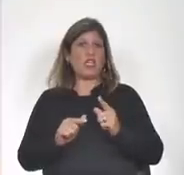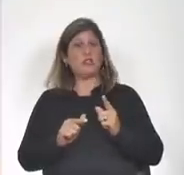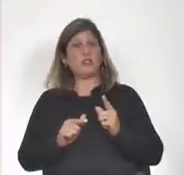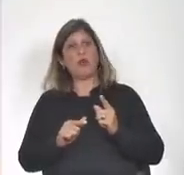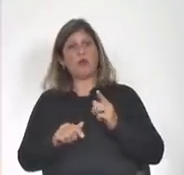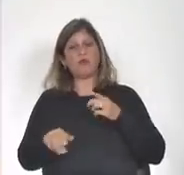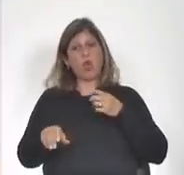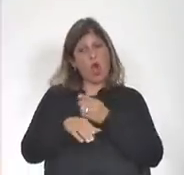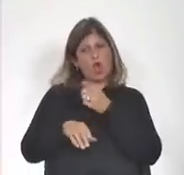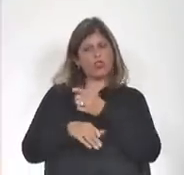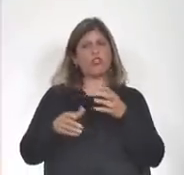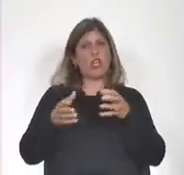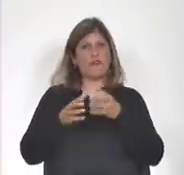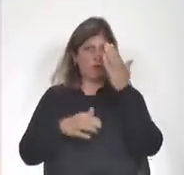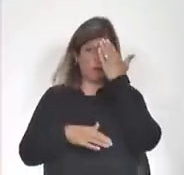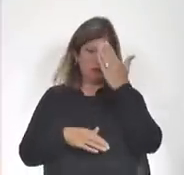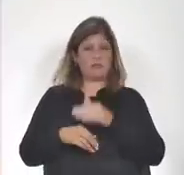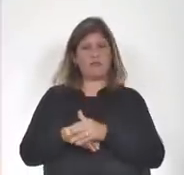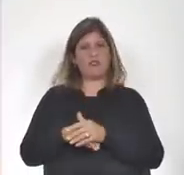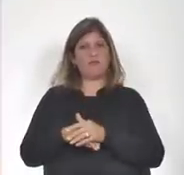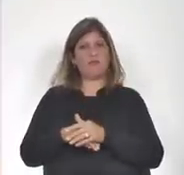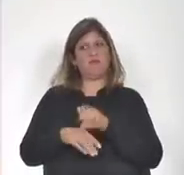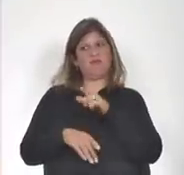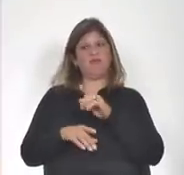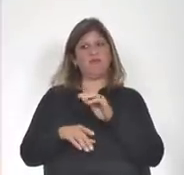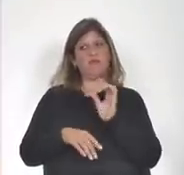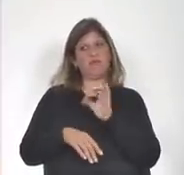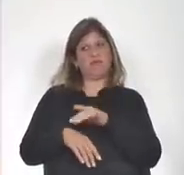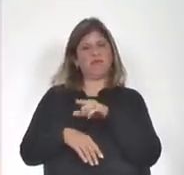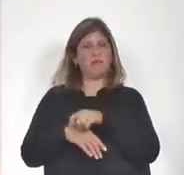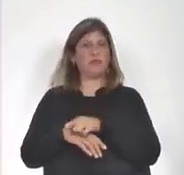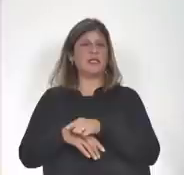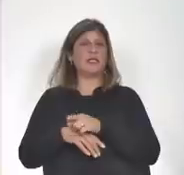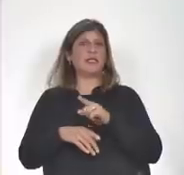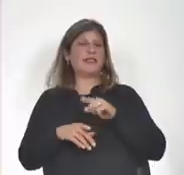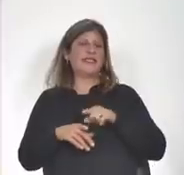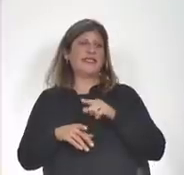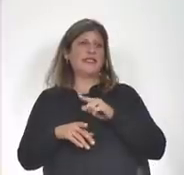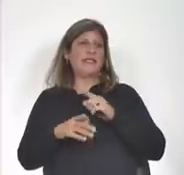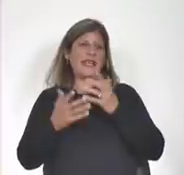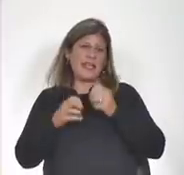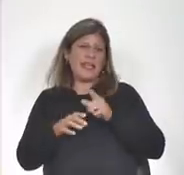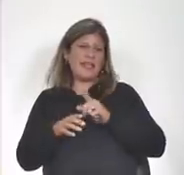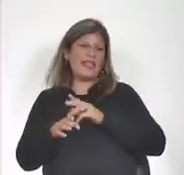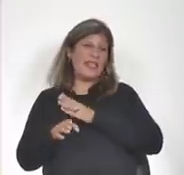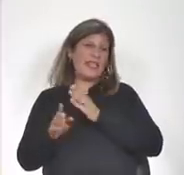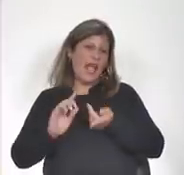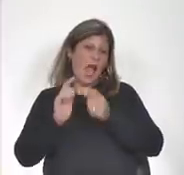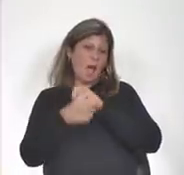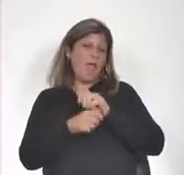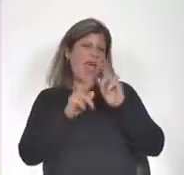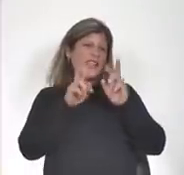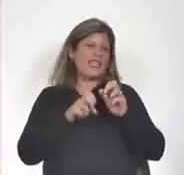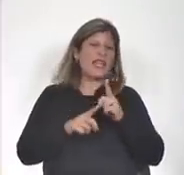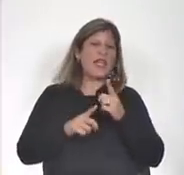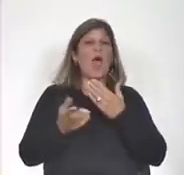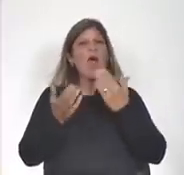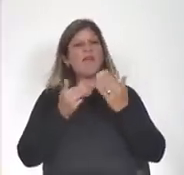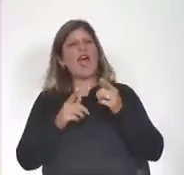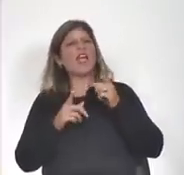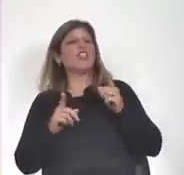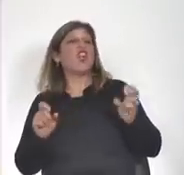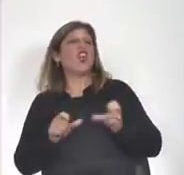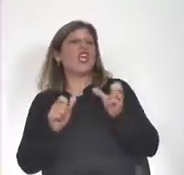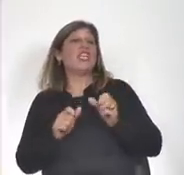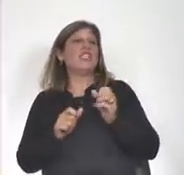a la oposición, descalificando a la oposición, pretendiendo desviar el tema y hablando de lo que hizo o de lo que no hizo el Frente Amplio en